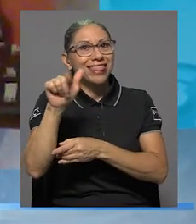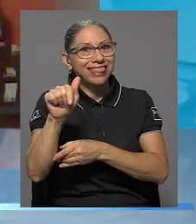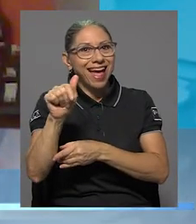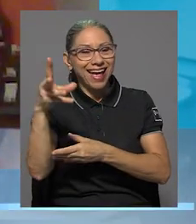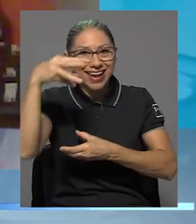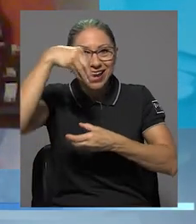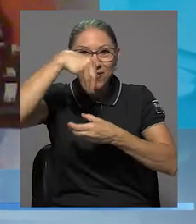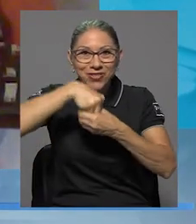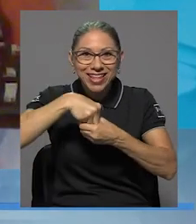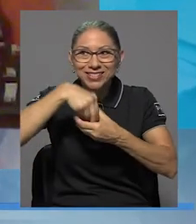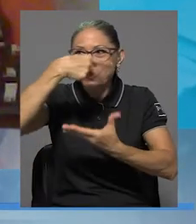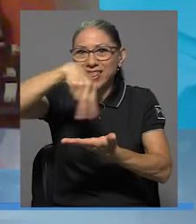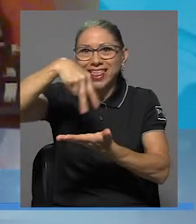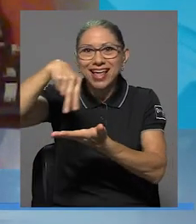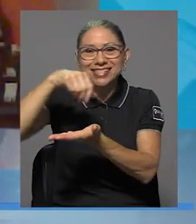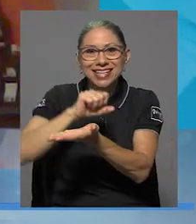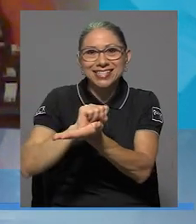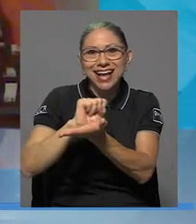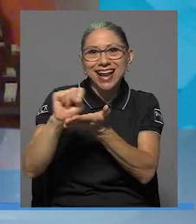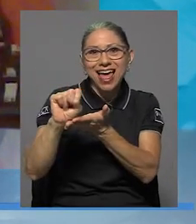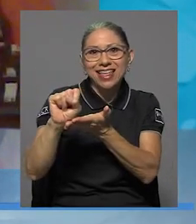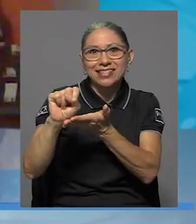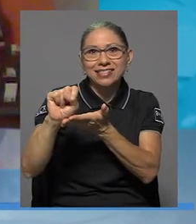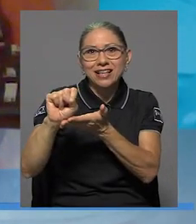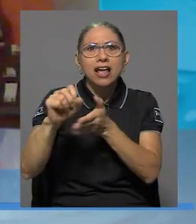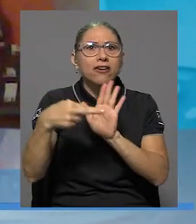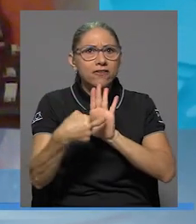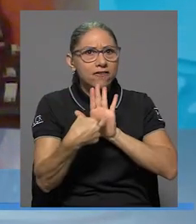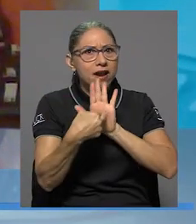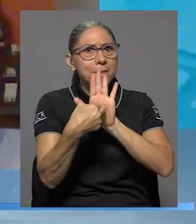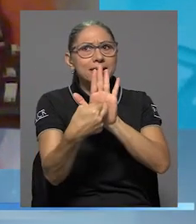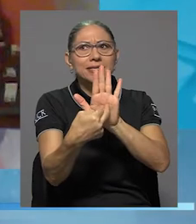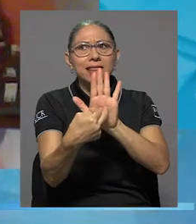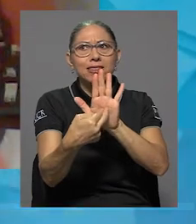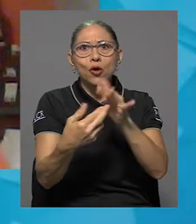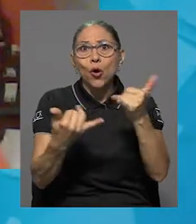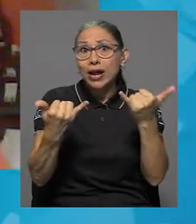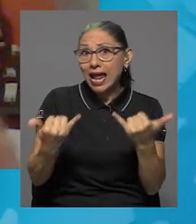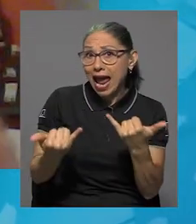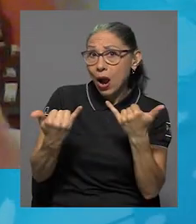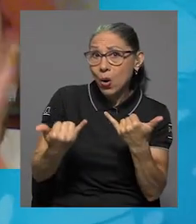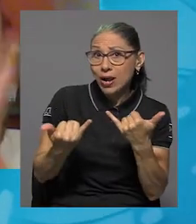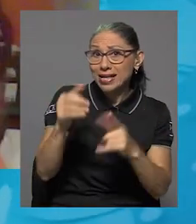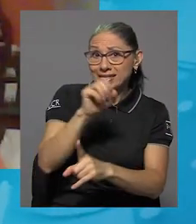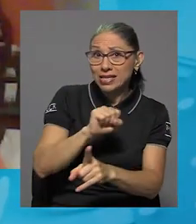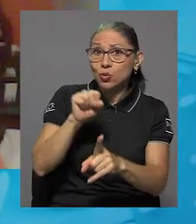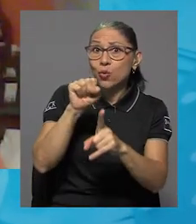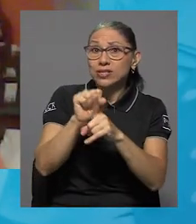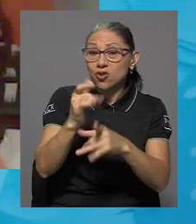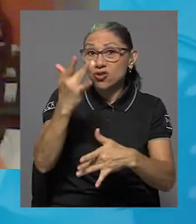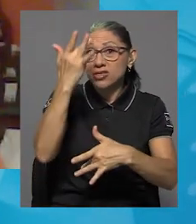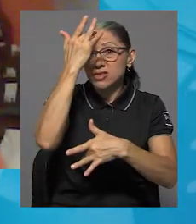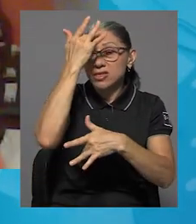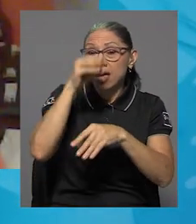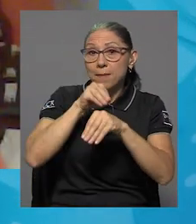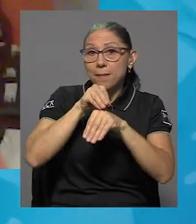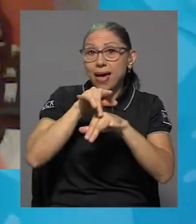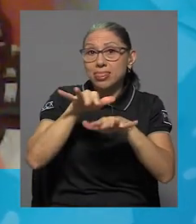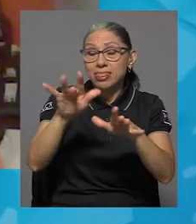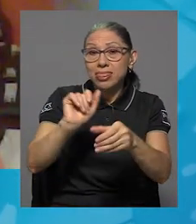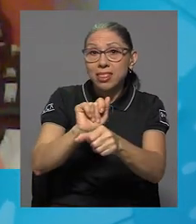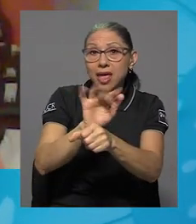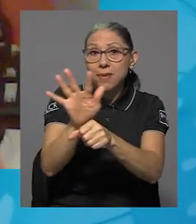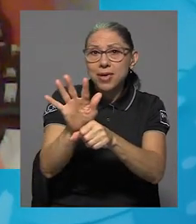realmente vino a representar un espacio, sobre todo en este contexto de pandemia, muy